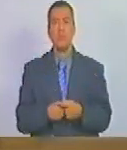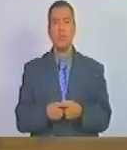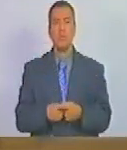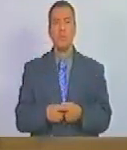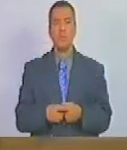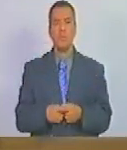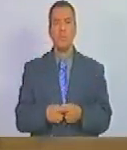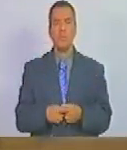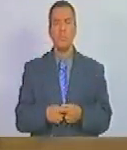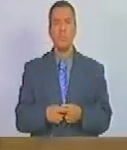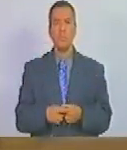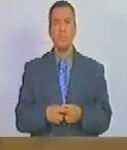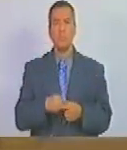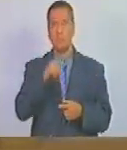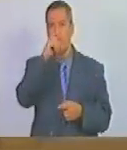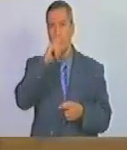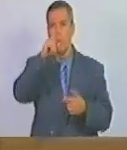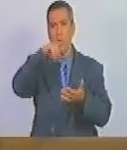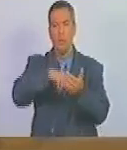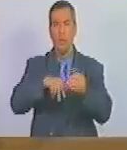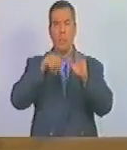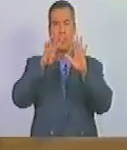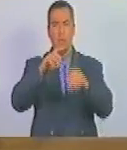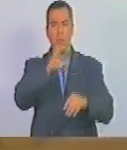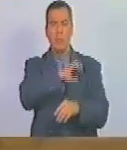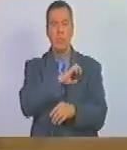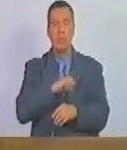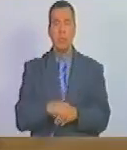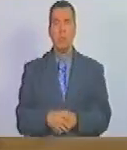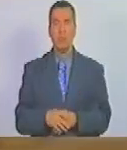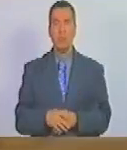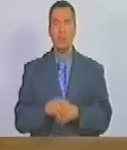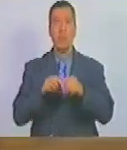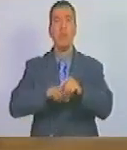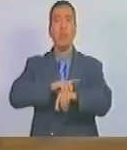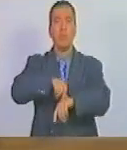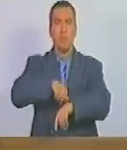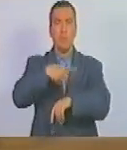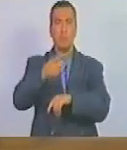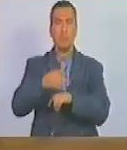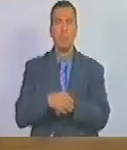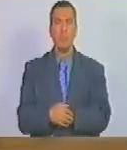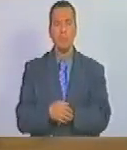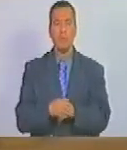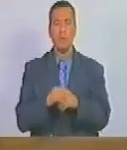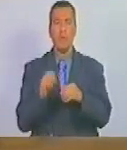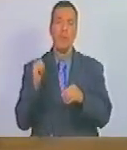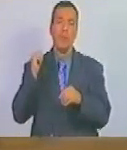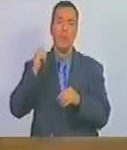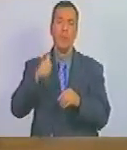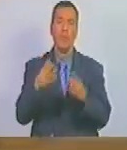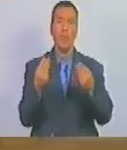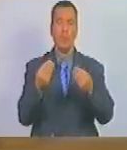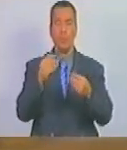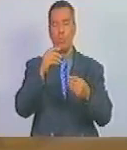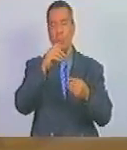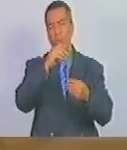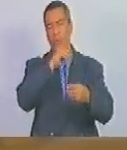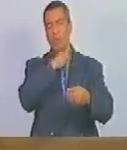y en el año 2009 enero después de más de un millar de muertos